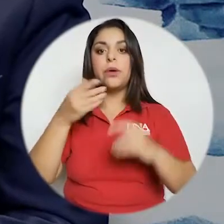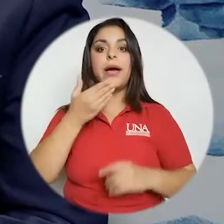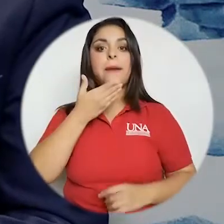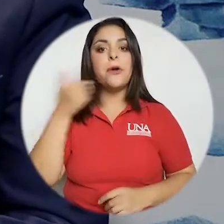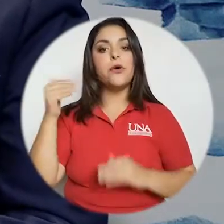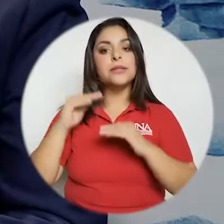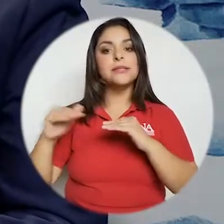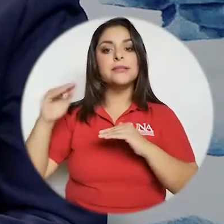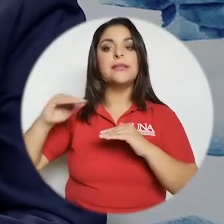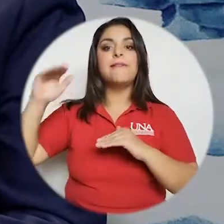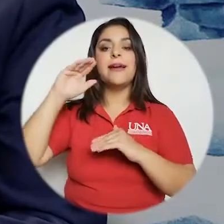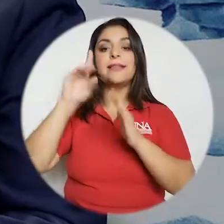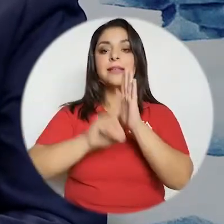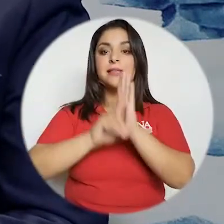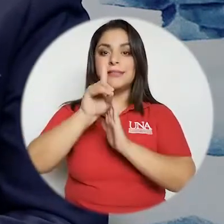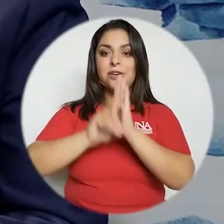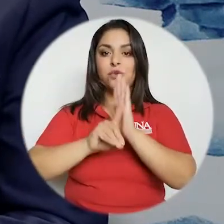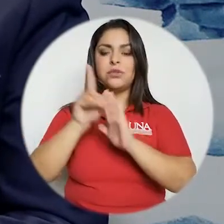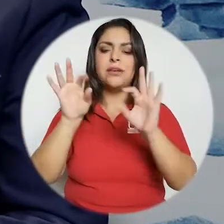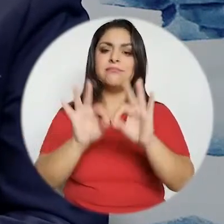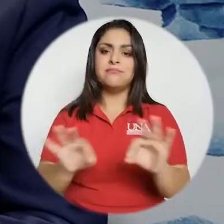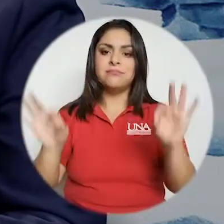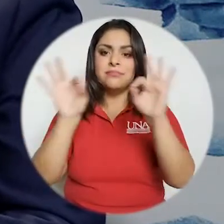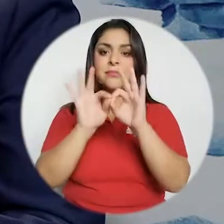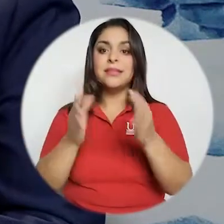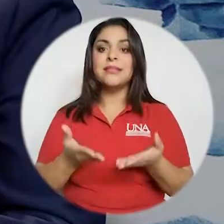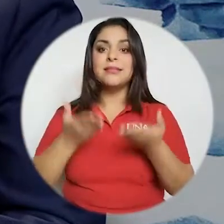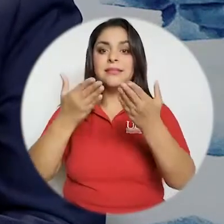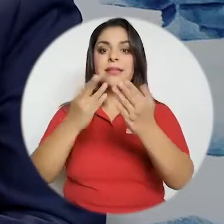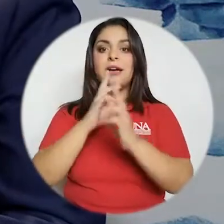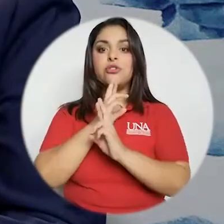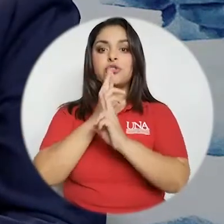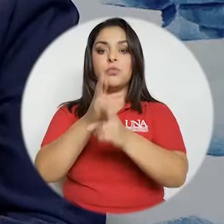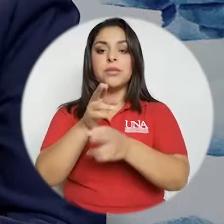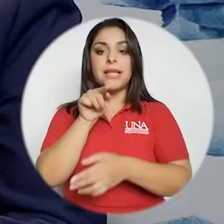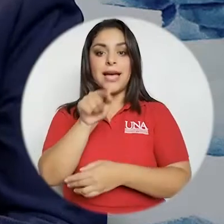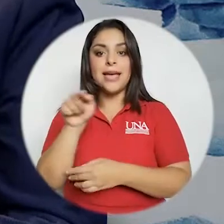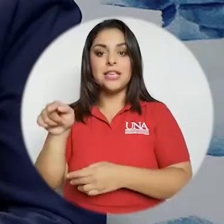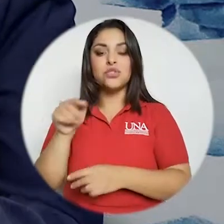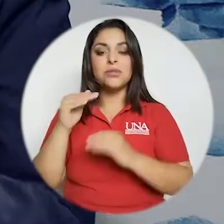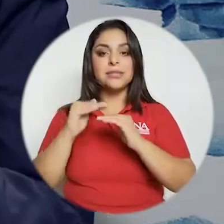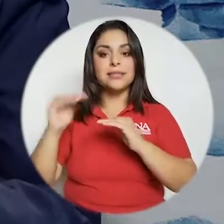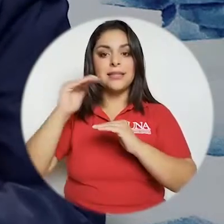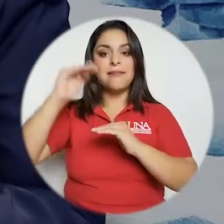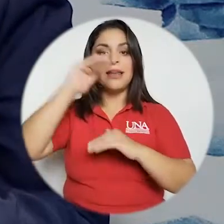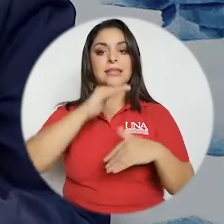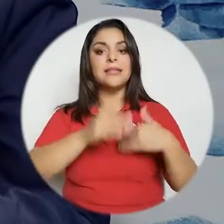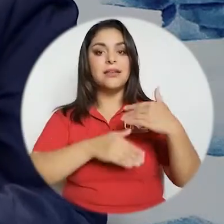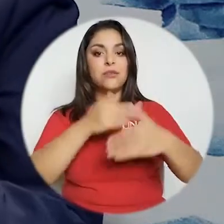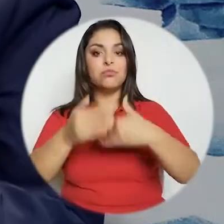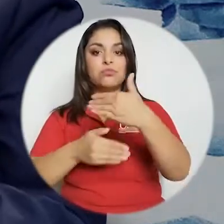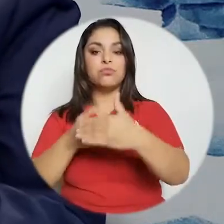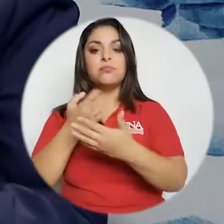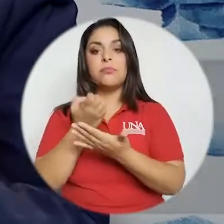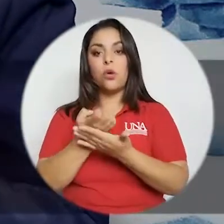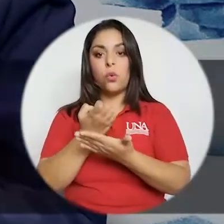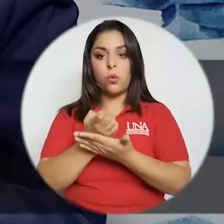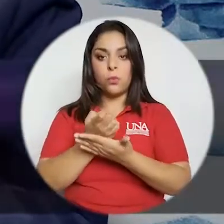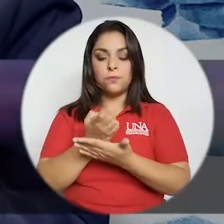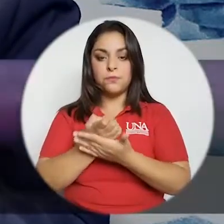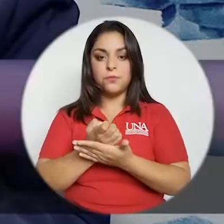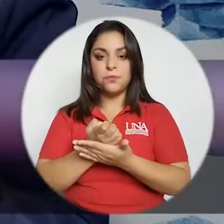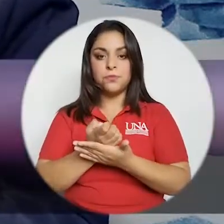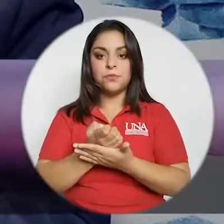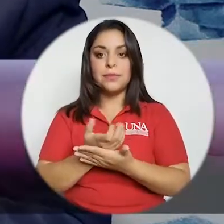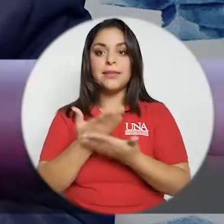a la educación a mejores niveles de desarrollo y fundamentalmente dar respuesta a esos niveles de evolución